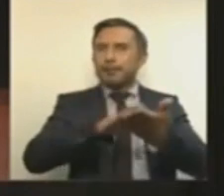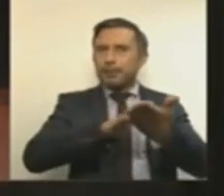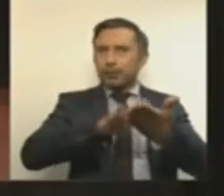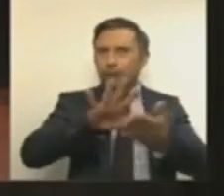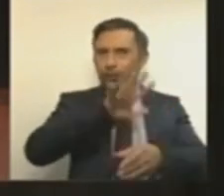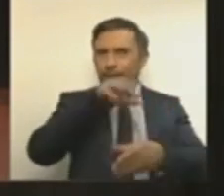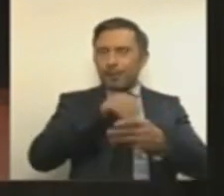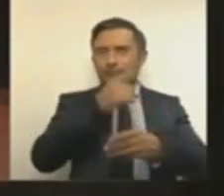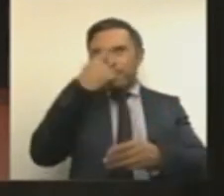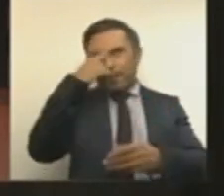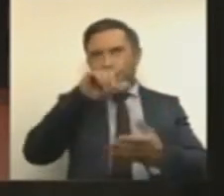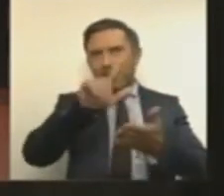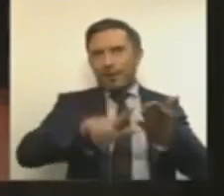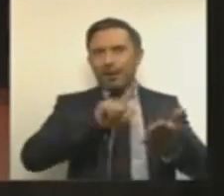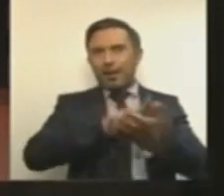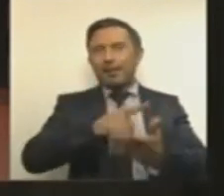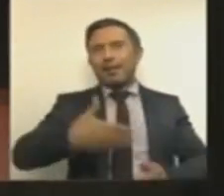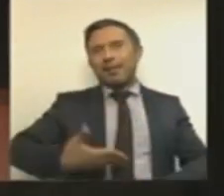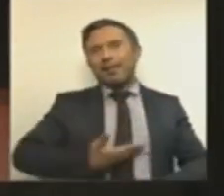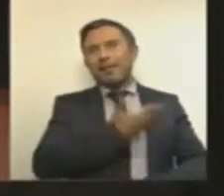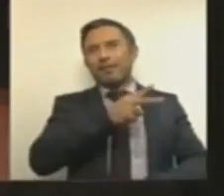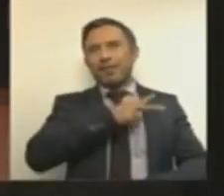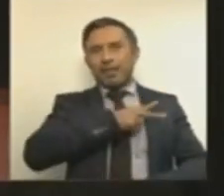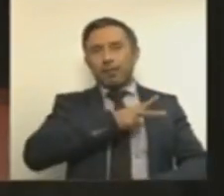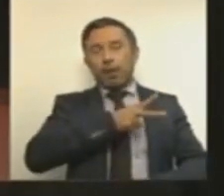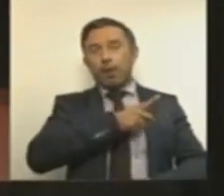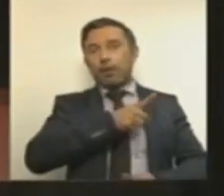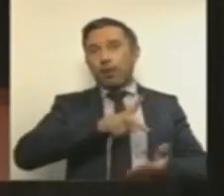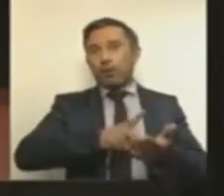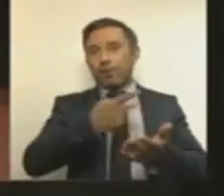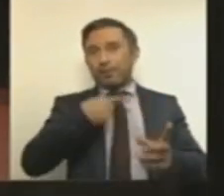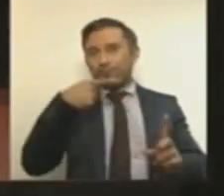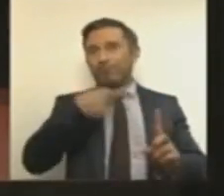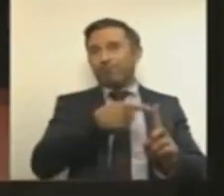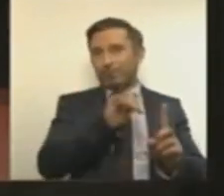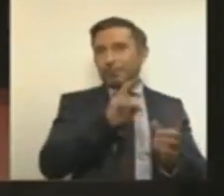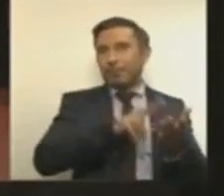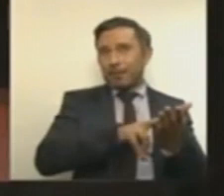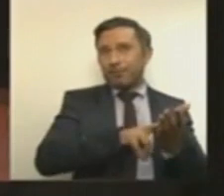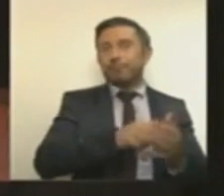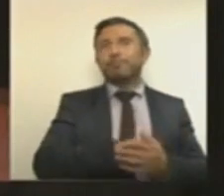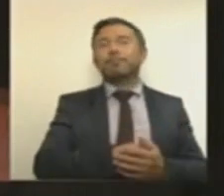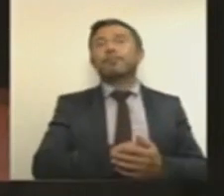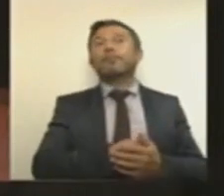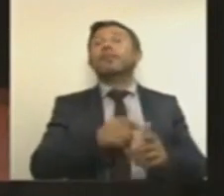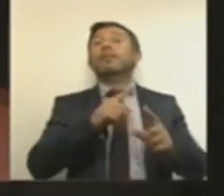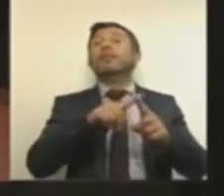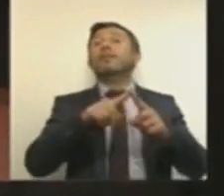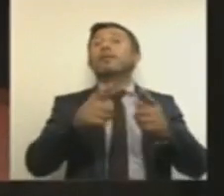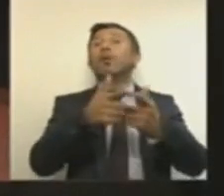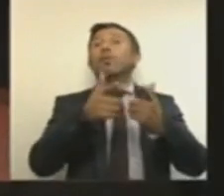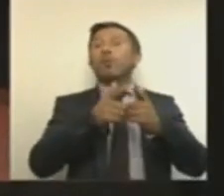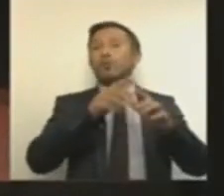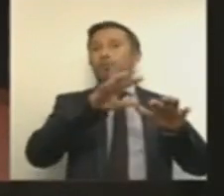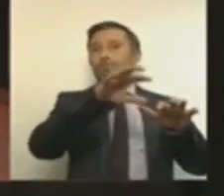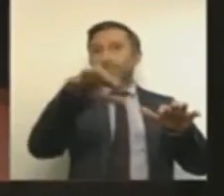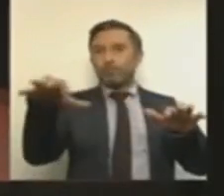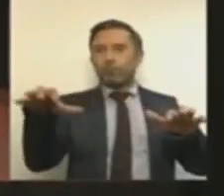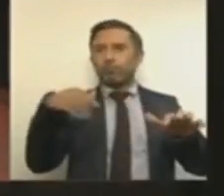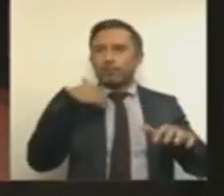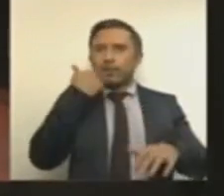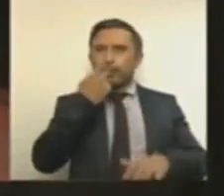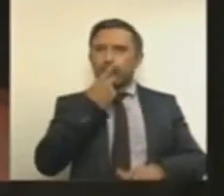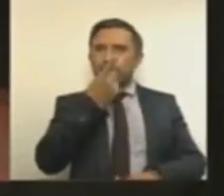Ley de Víctimas, vale la pena retomar. A todos estos grupos tenemos que decirles